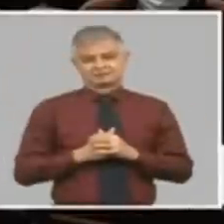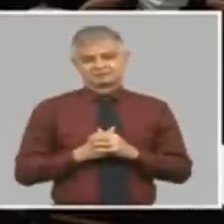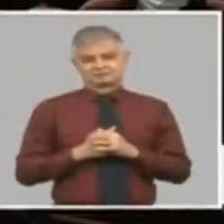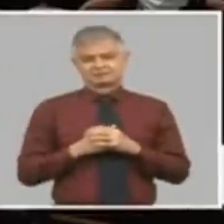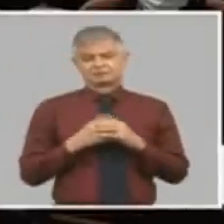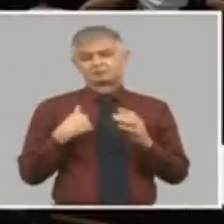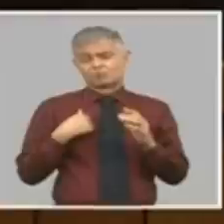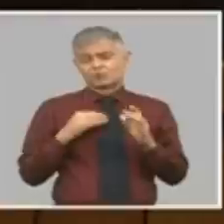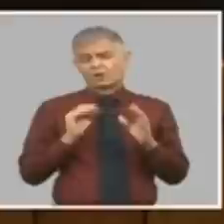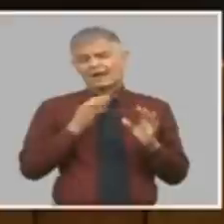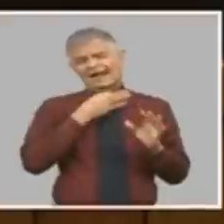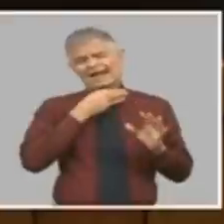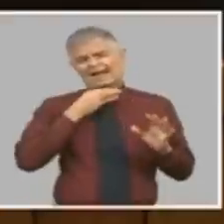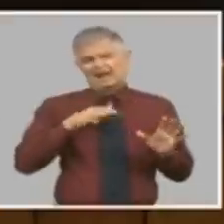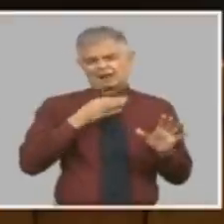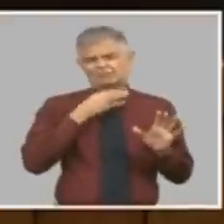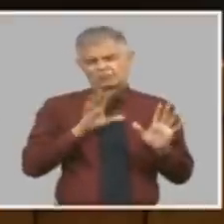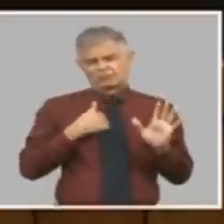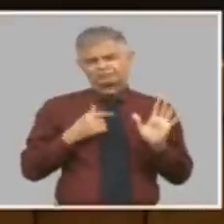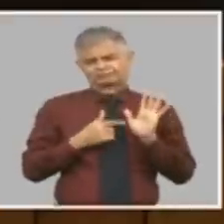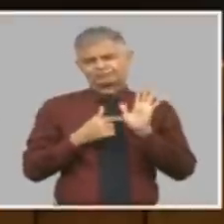de ejemplos.